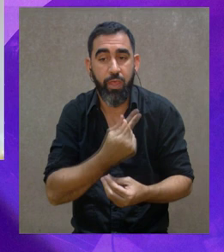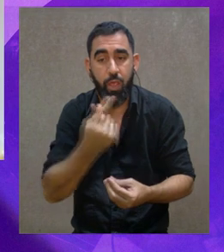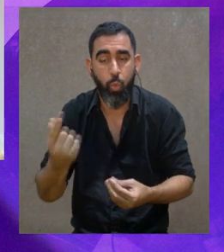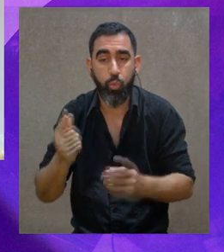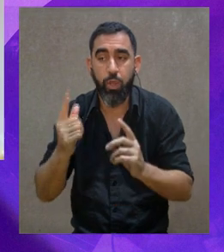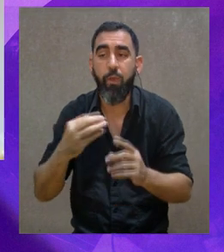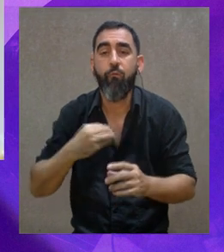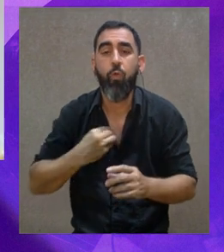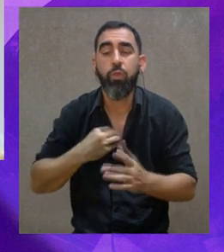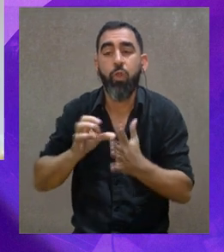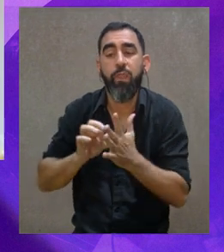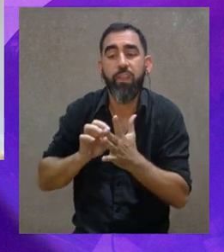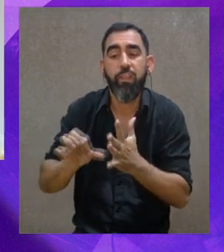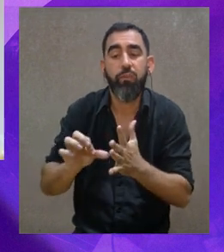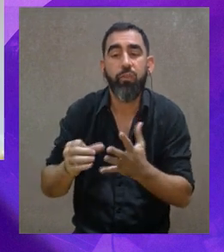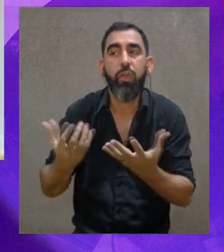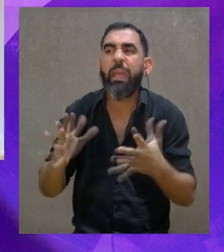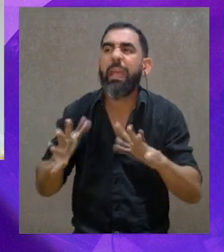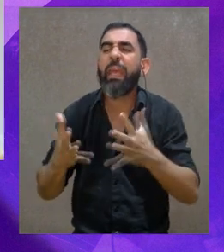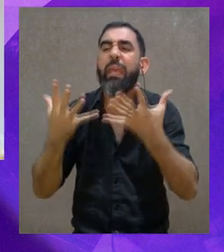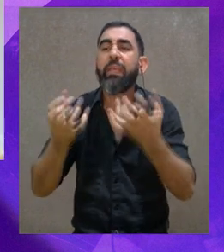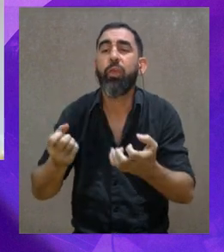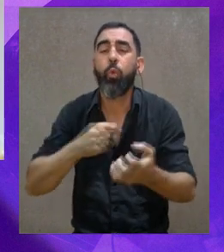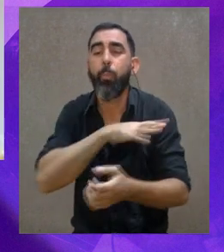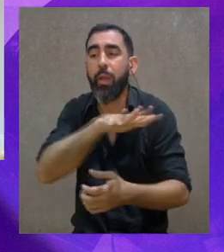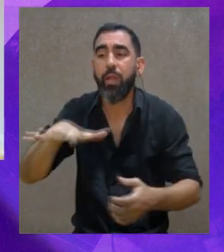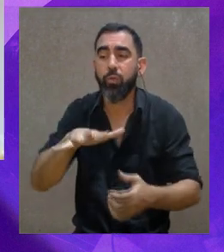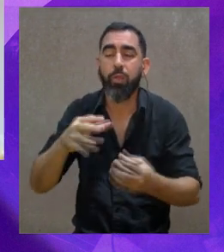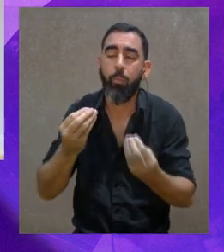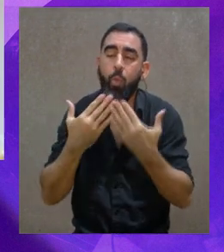Bueno, yo voy a utilizar una frase también,